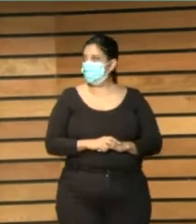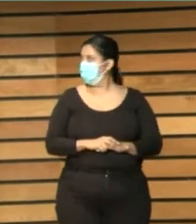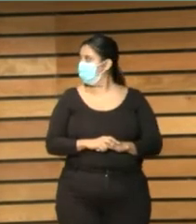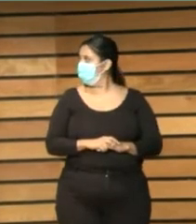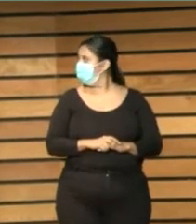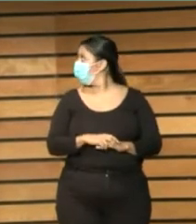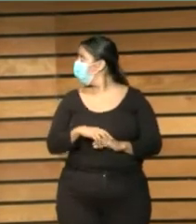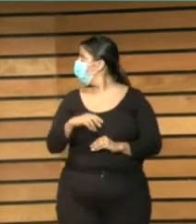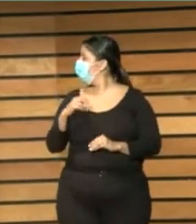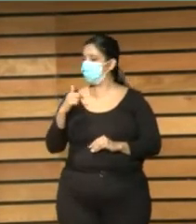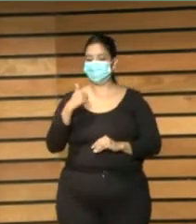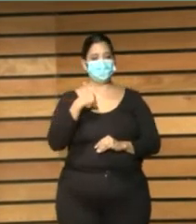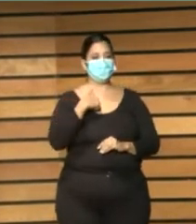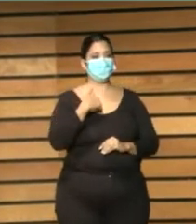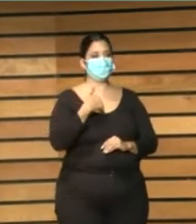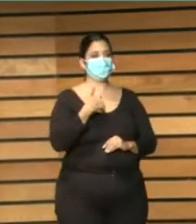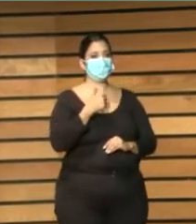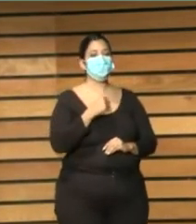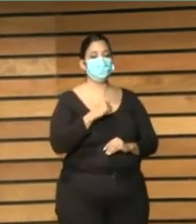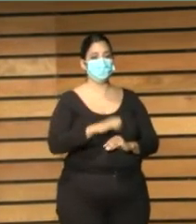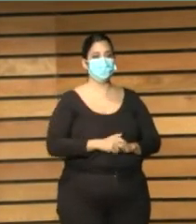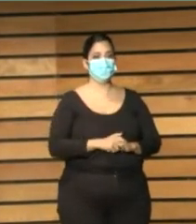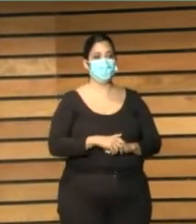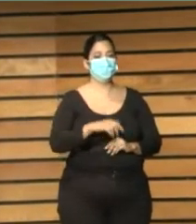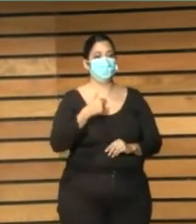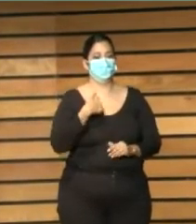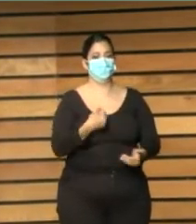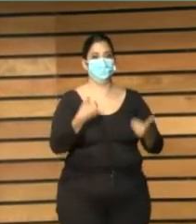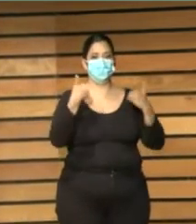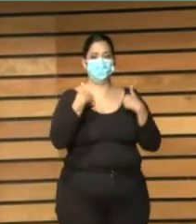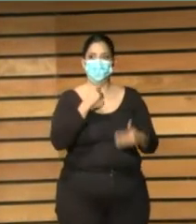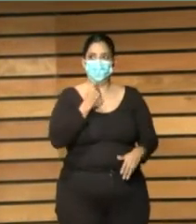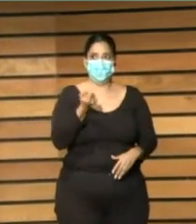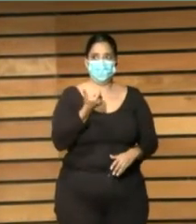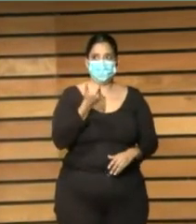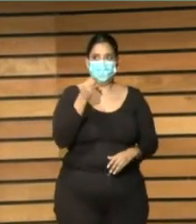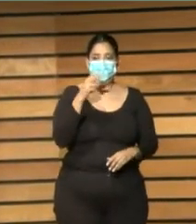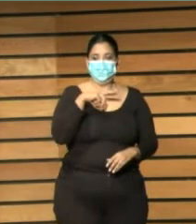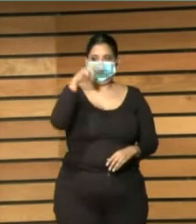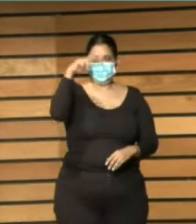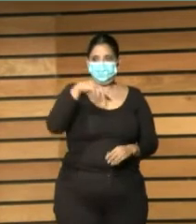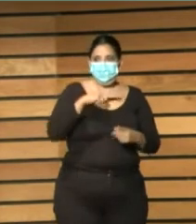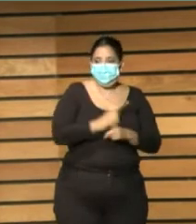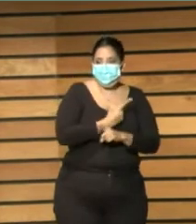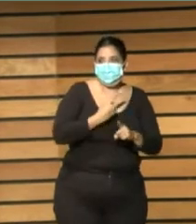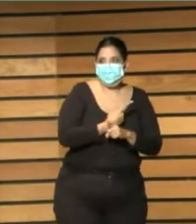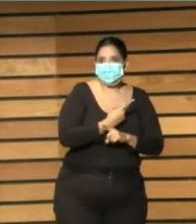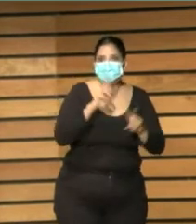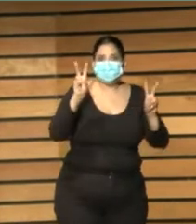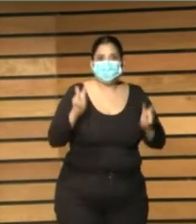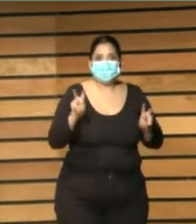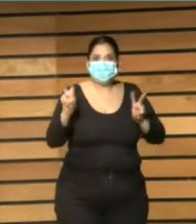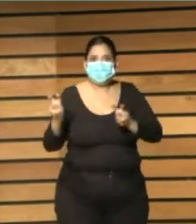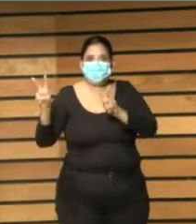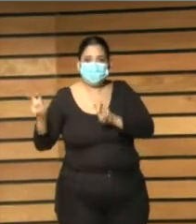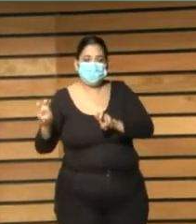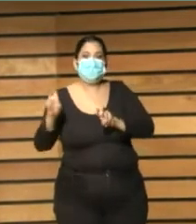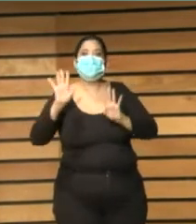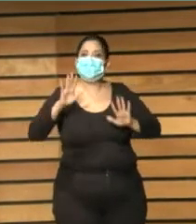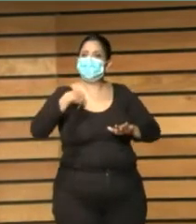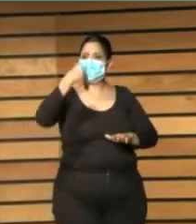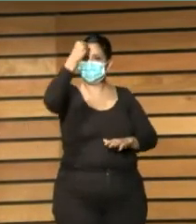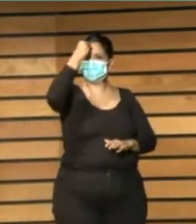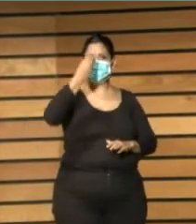me pone y como práctica pues me pone un poco nervioso porque hay unas ideas subyacentes a él que es necesario